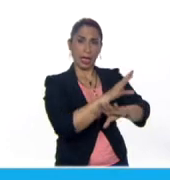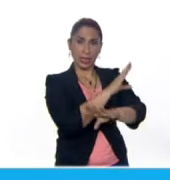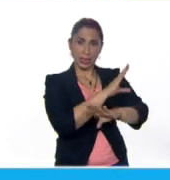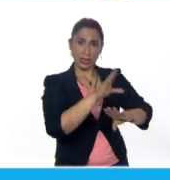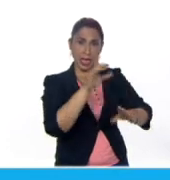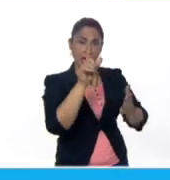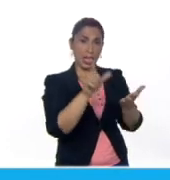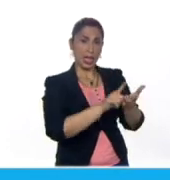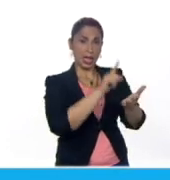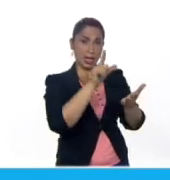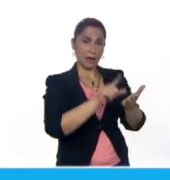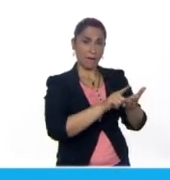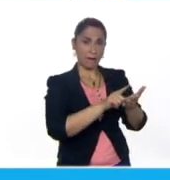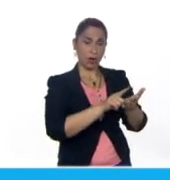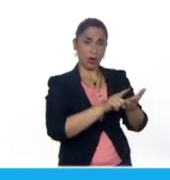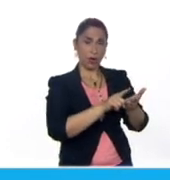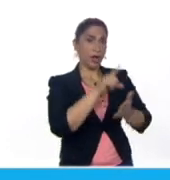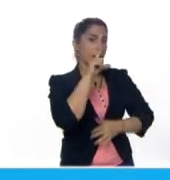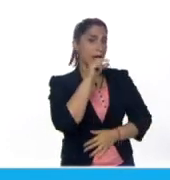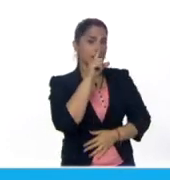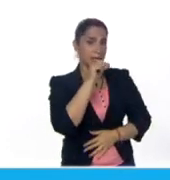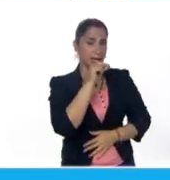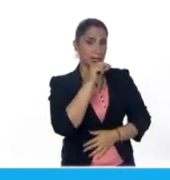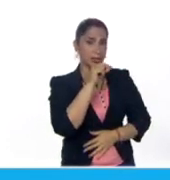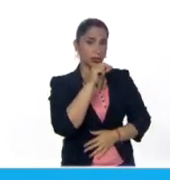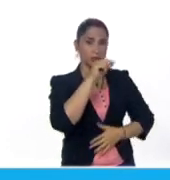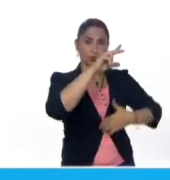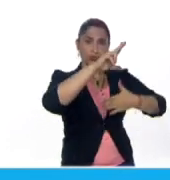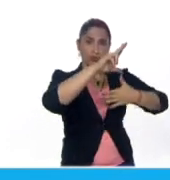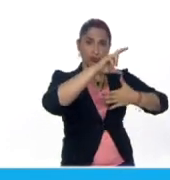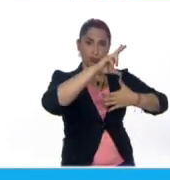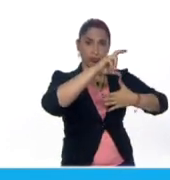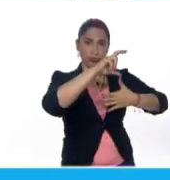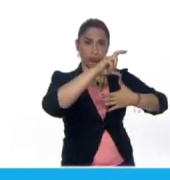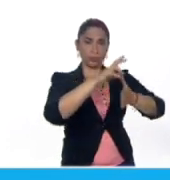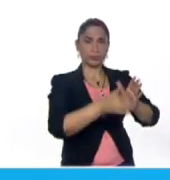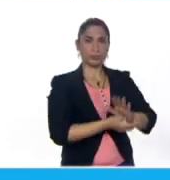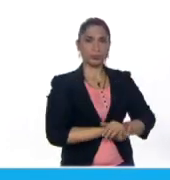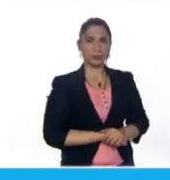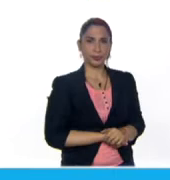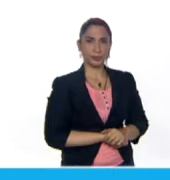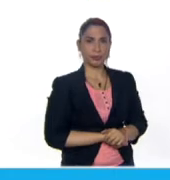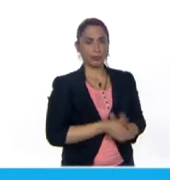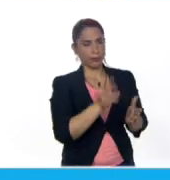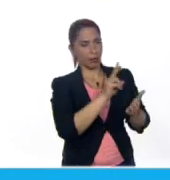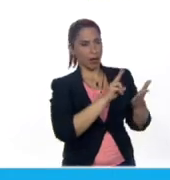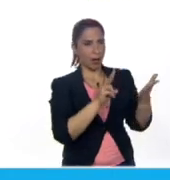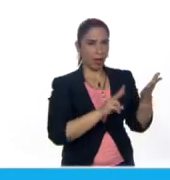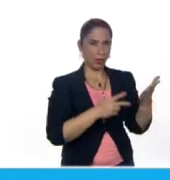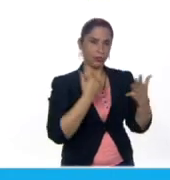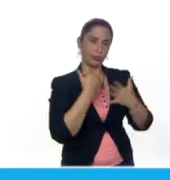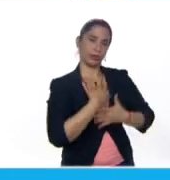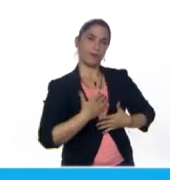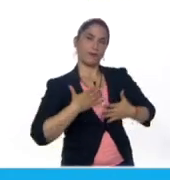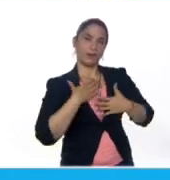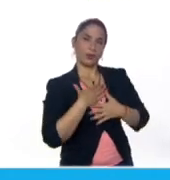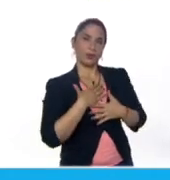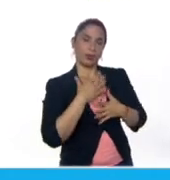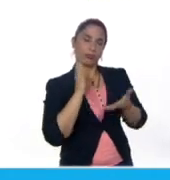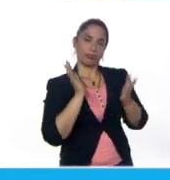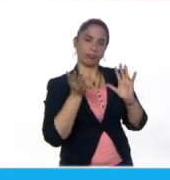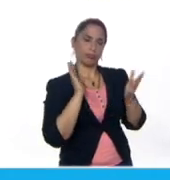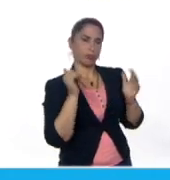del libro Cardenalito de la colección Bicentenario. Bicentenario, perdón. Léelos, disfrútalos y